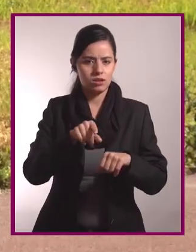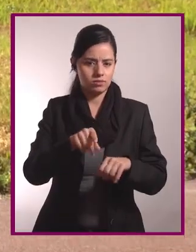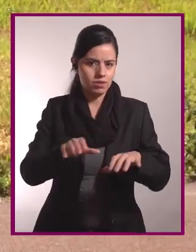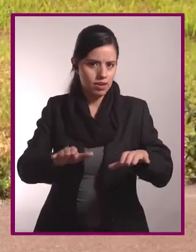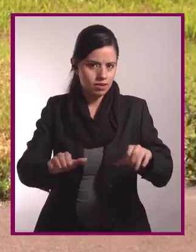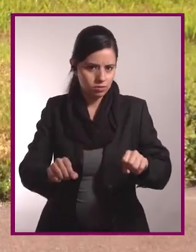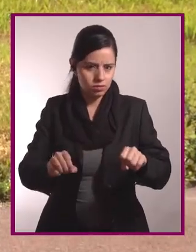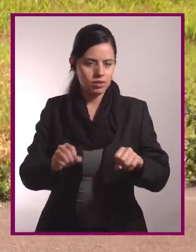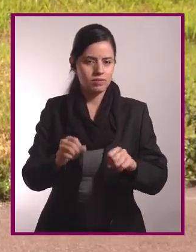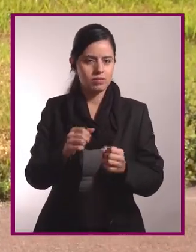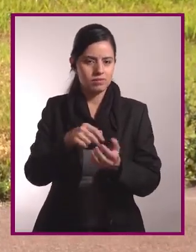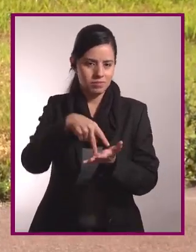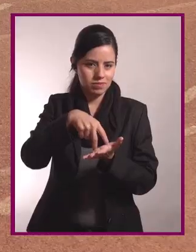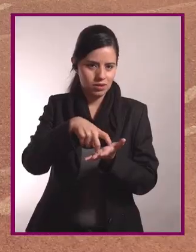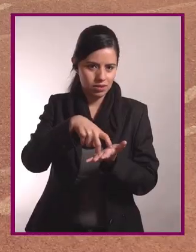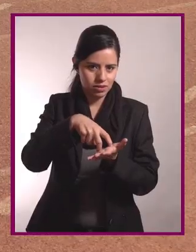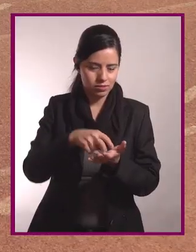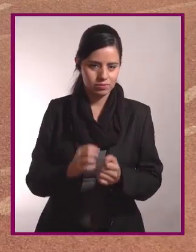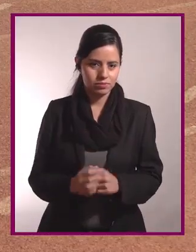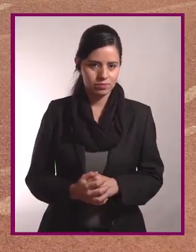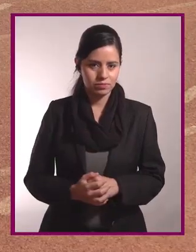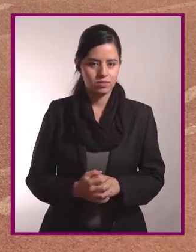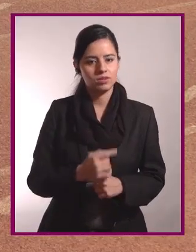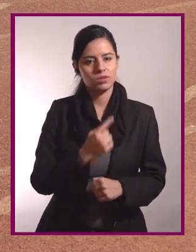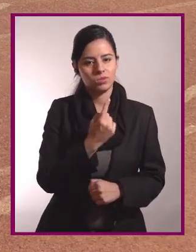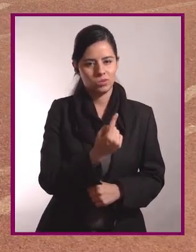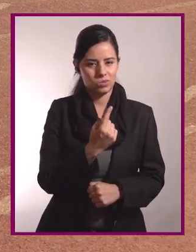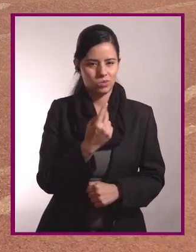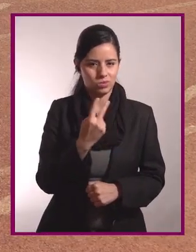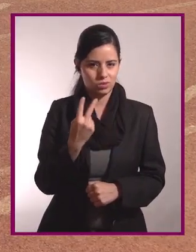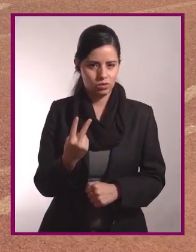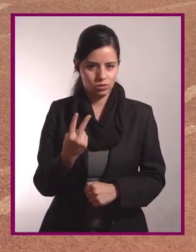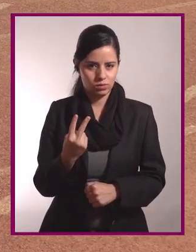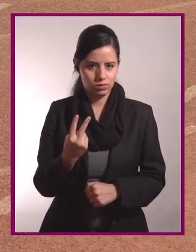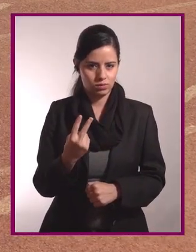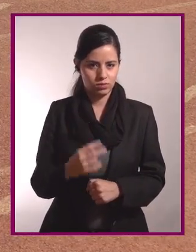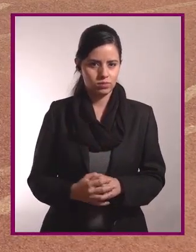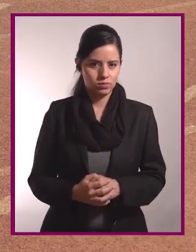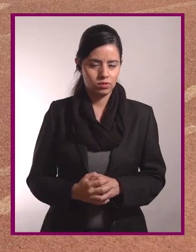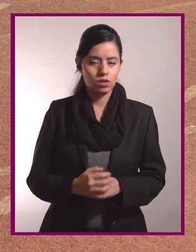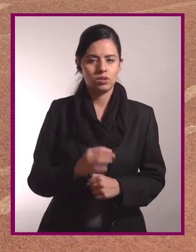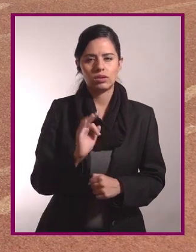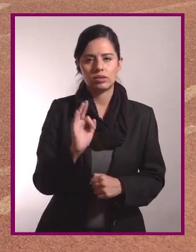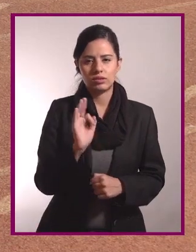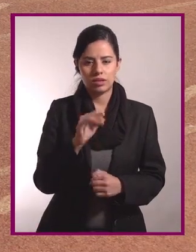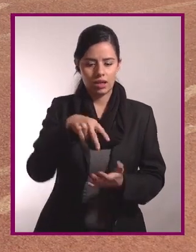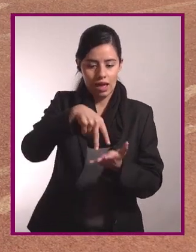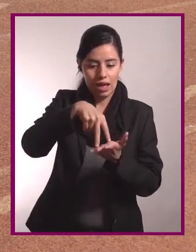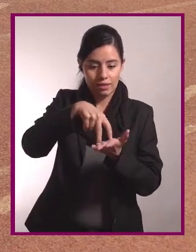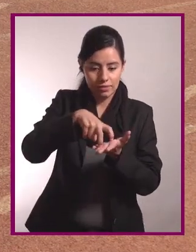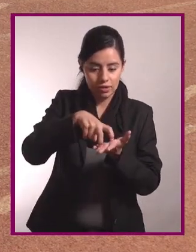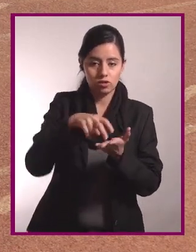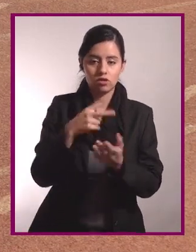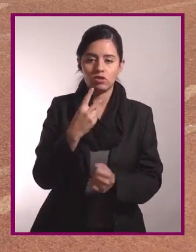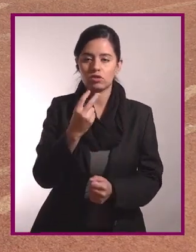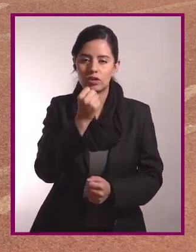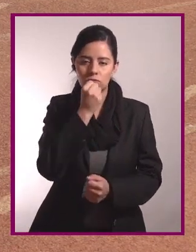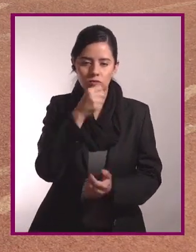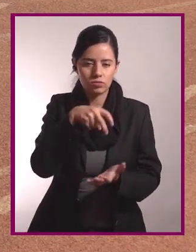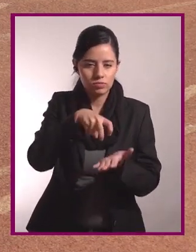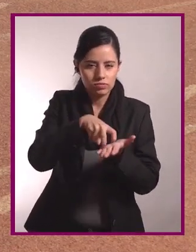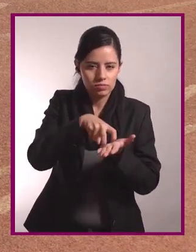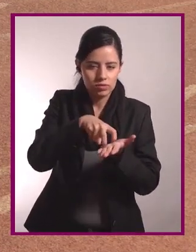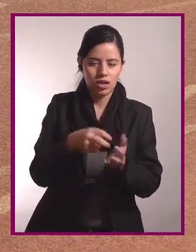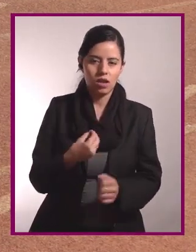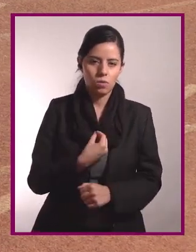nos apoyamos en nuestro soporte y bajamos. Y hacemos uno, dos, mantenemos uno